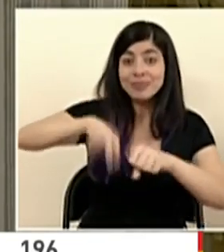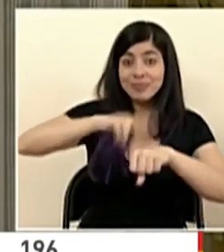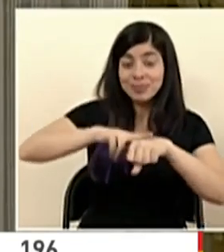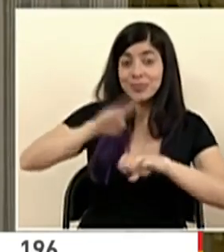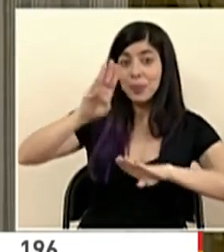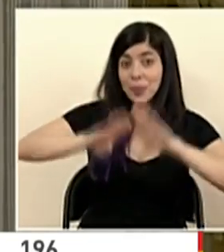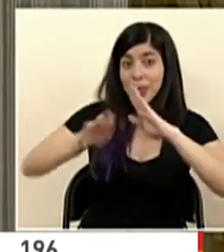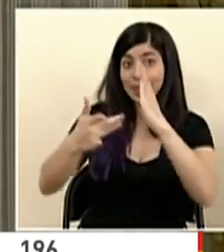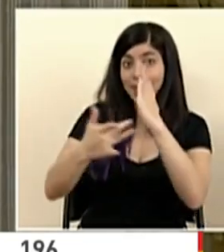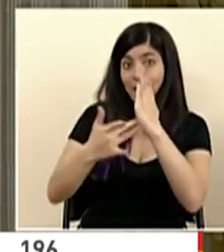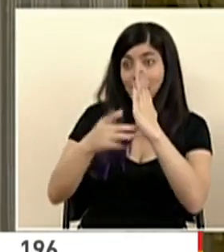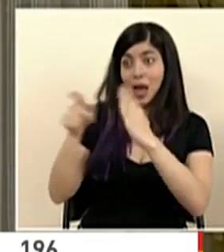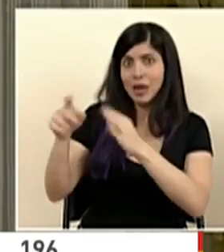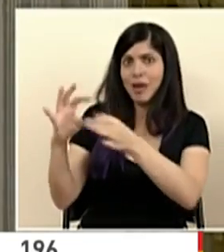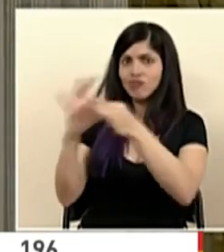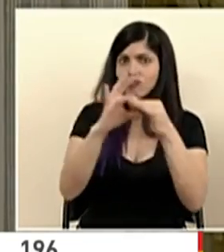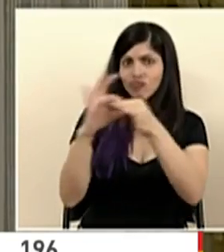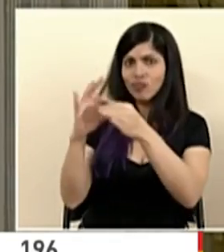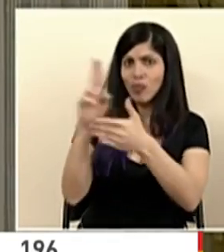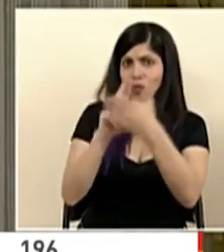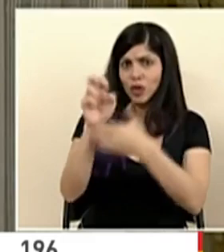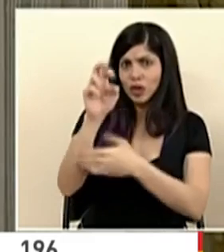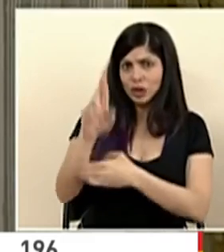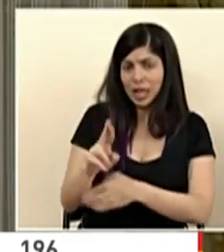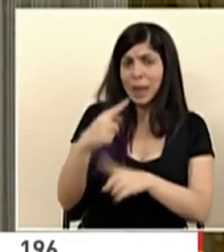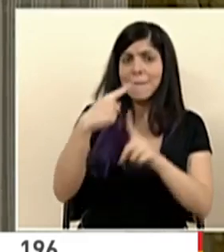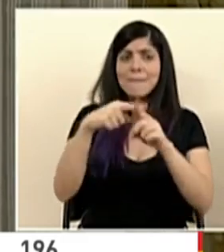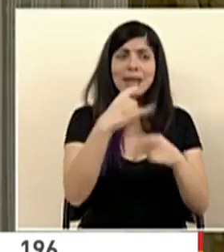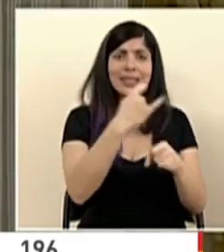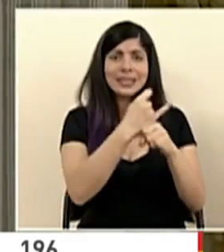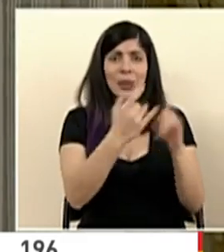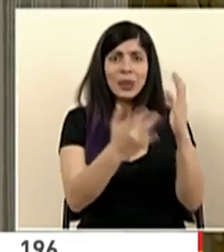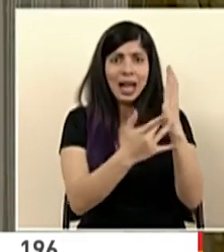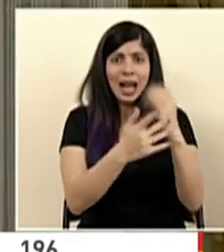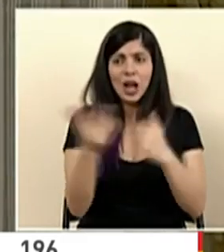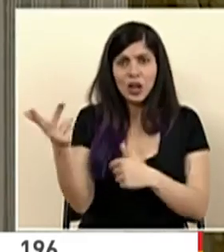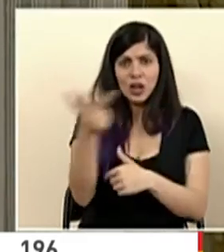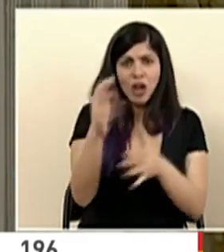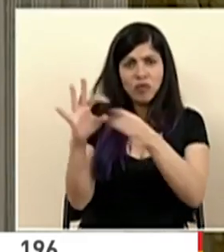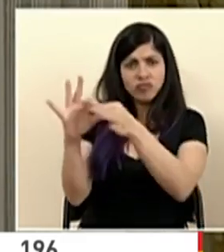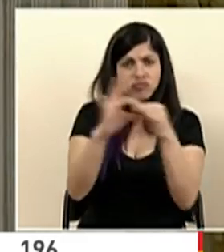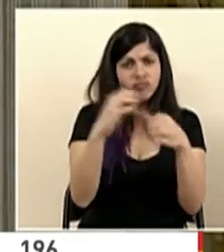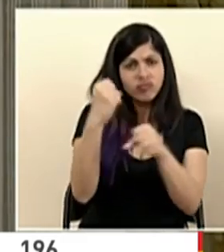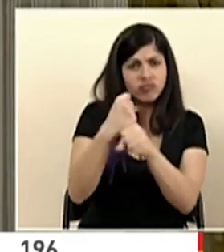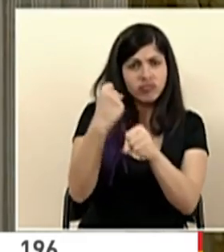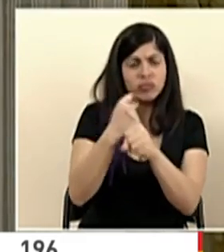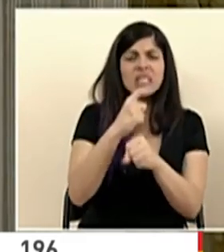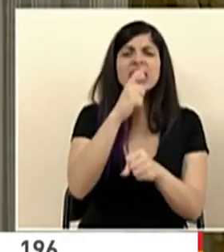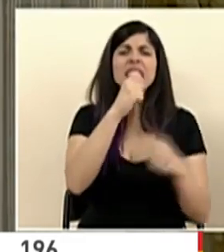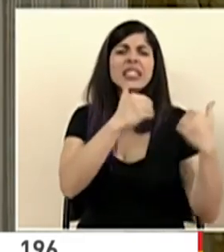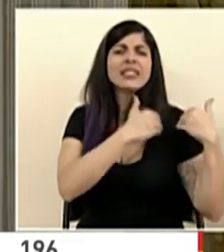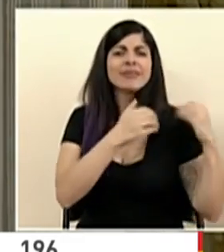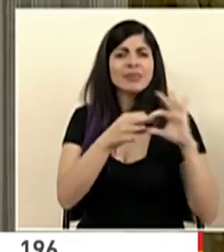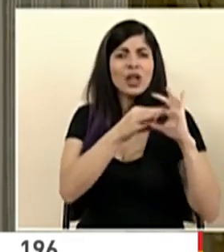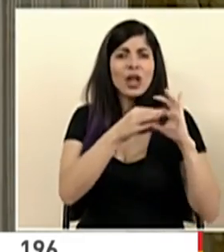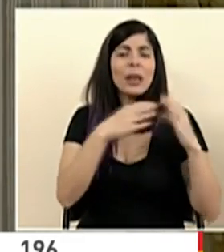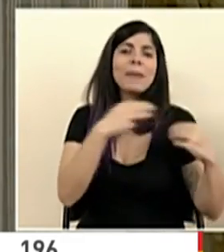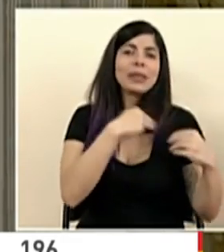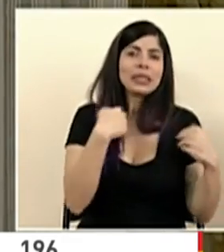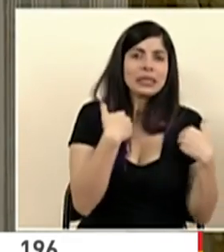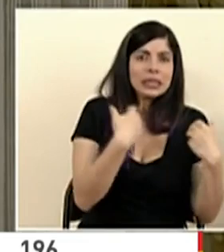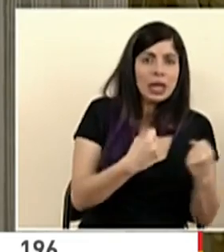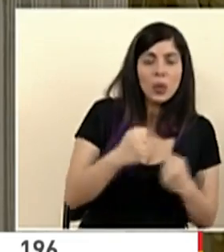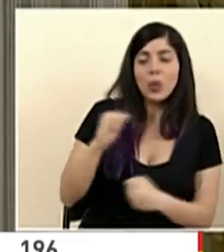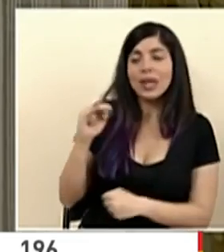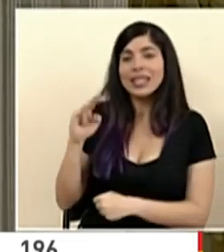ha venido trabajando con la Universidad de Costa Rica y el Instituto Tecnológico. Obviamente esto todo coordinado con el Ministerio de Salud y